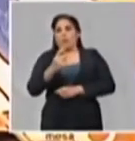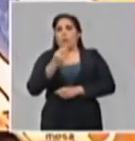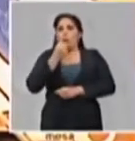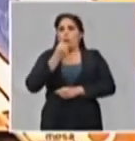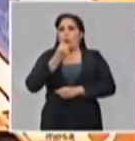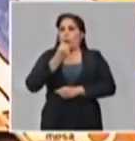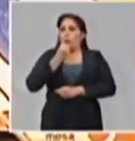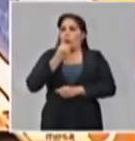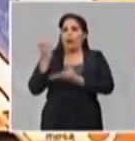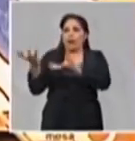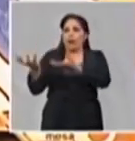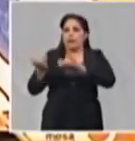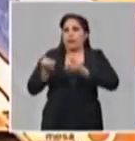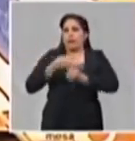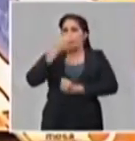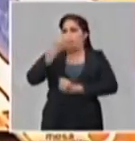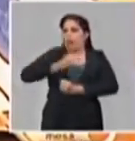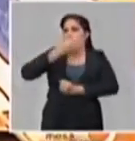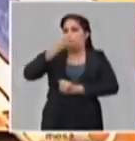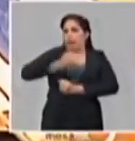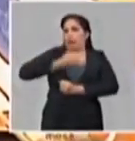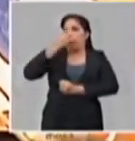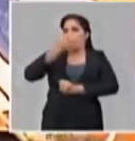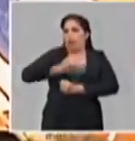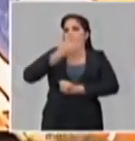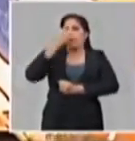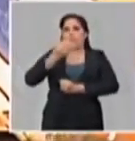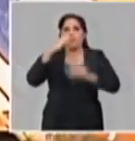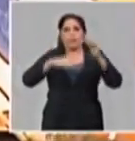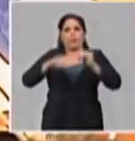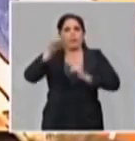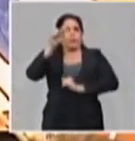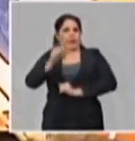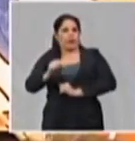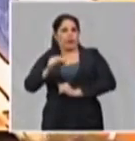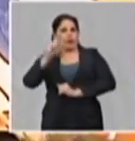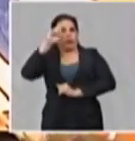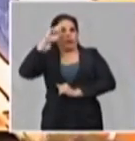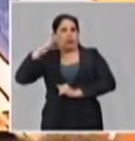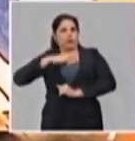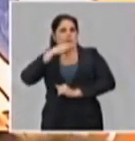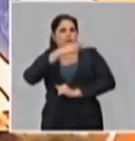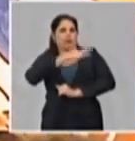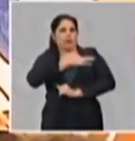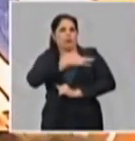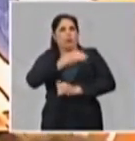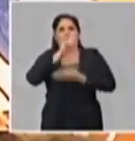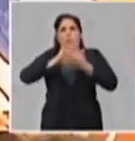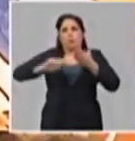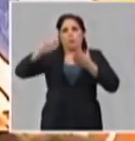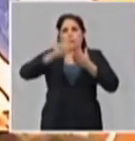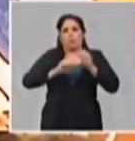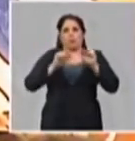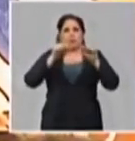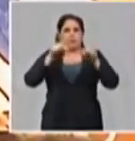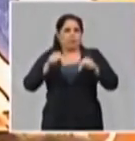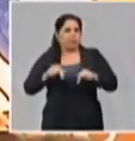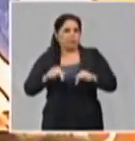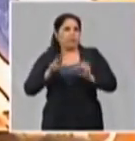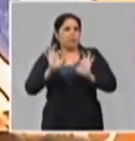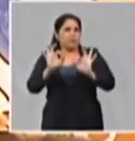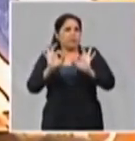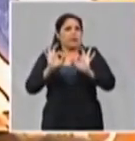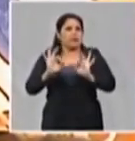recibieron la explicación por parte del ministro de Salud de este plan actualizado y